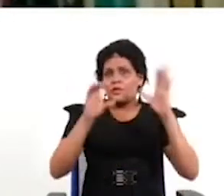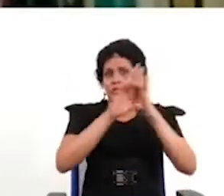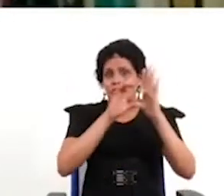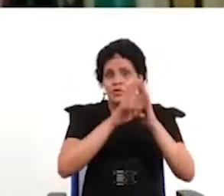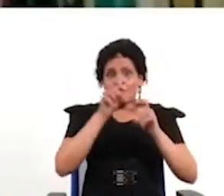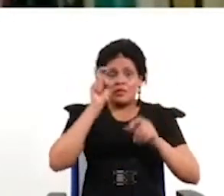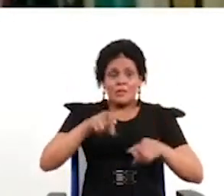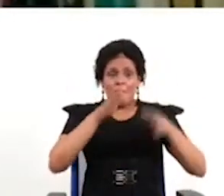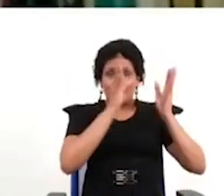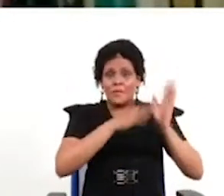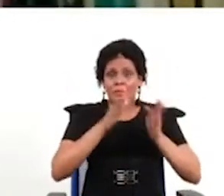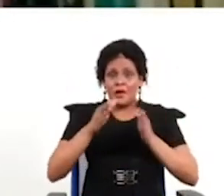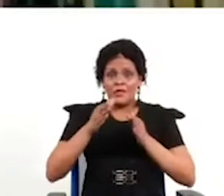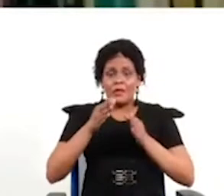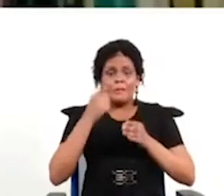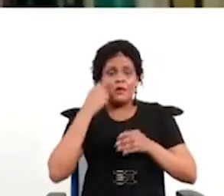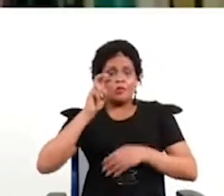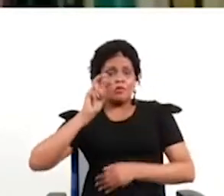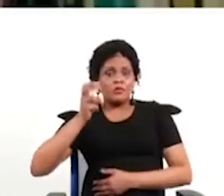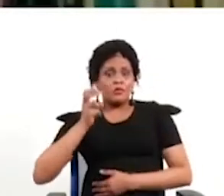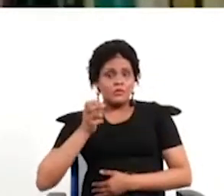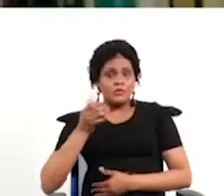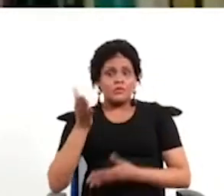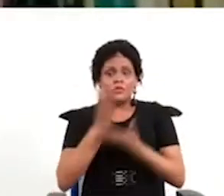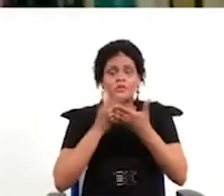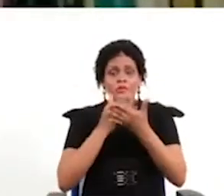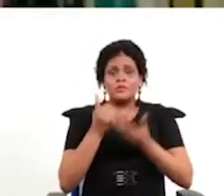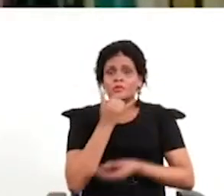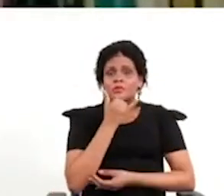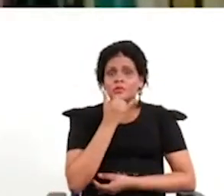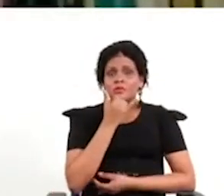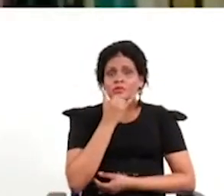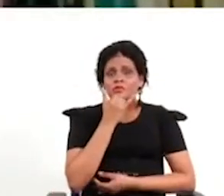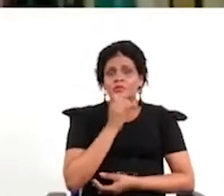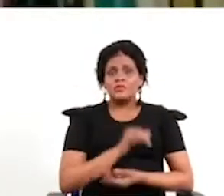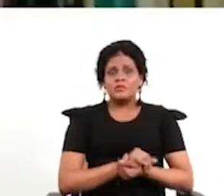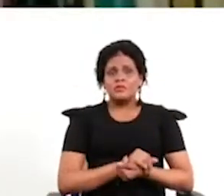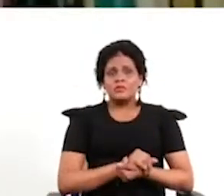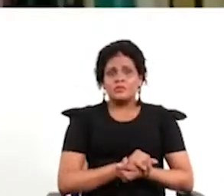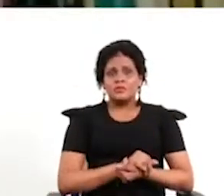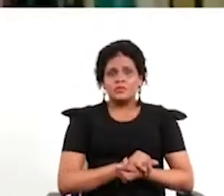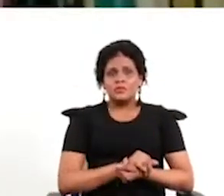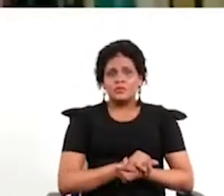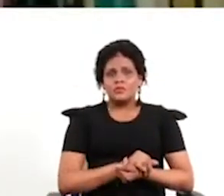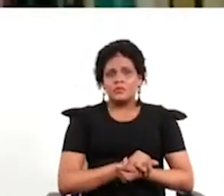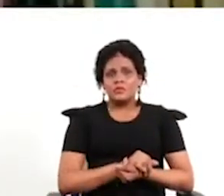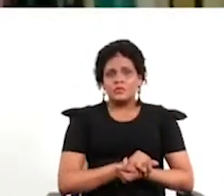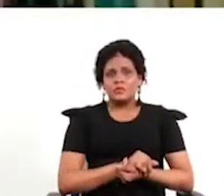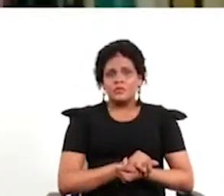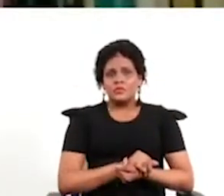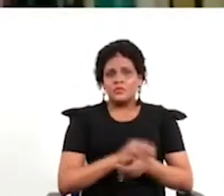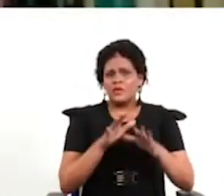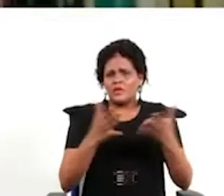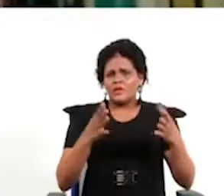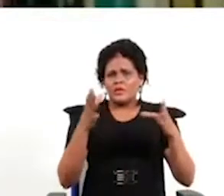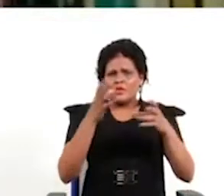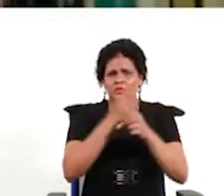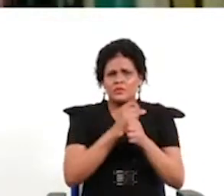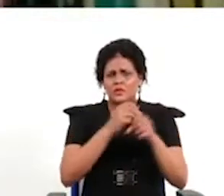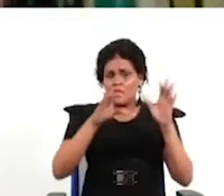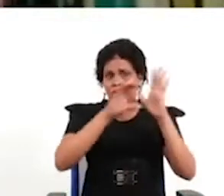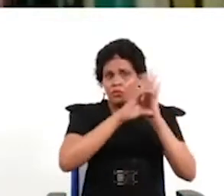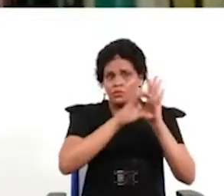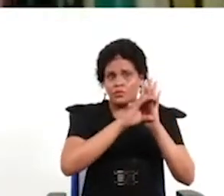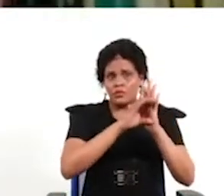preparadas para jugar ese rol que no es partidista es clave eso porque lo que hace a la constitución que